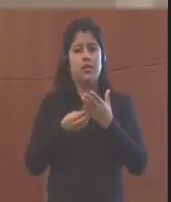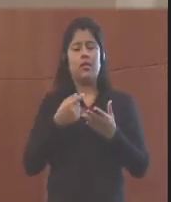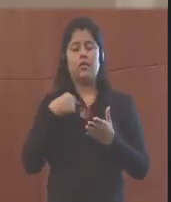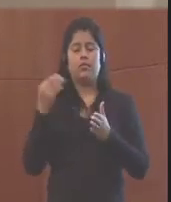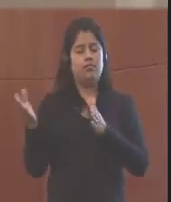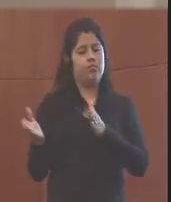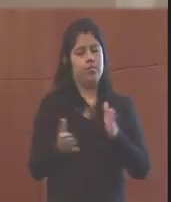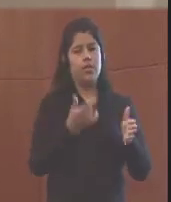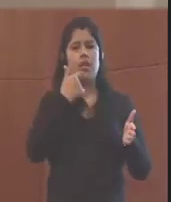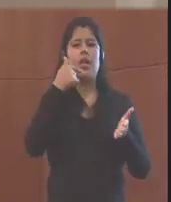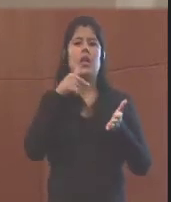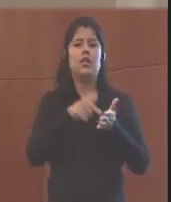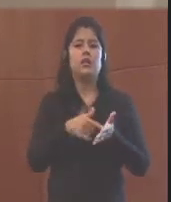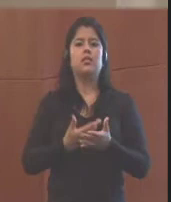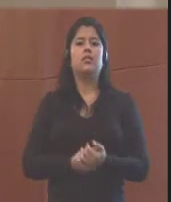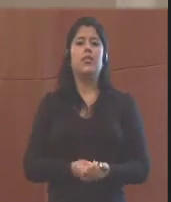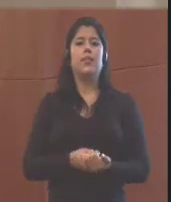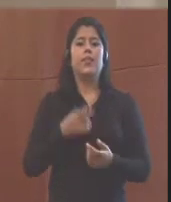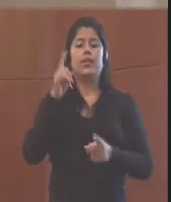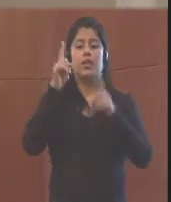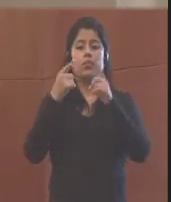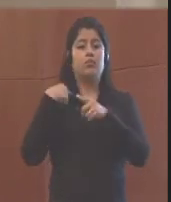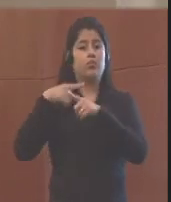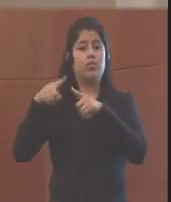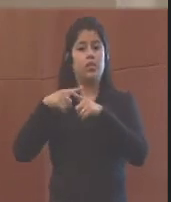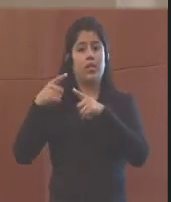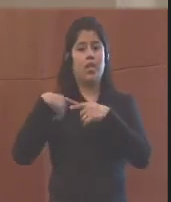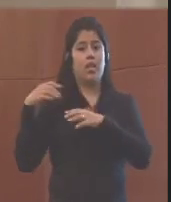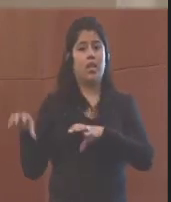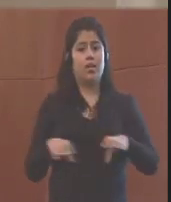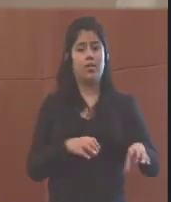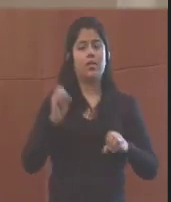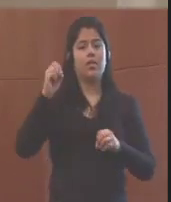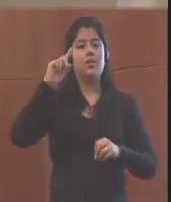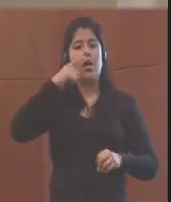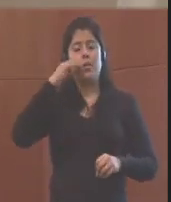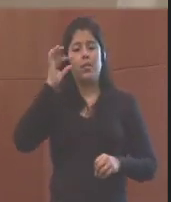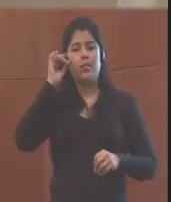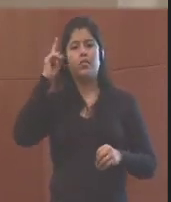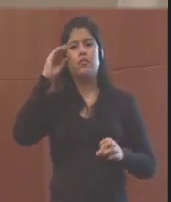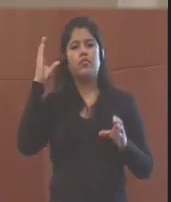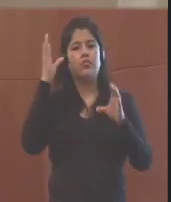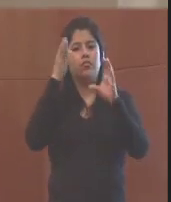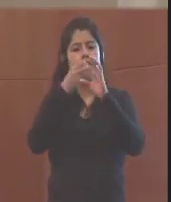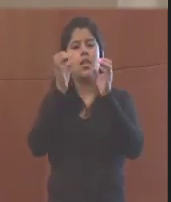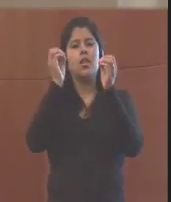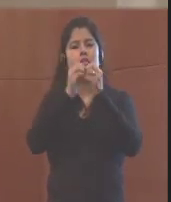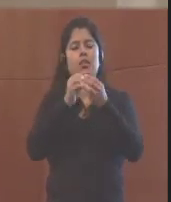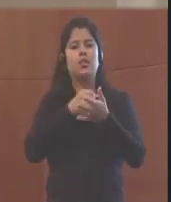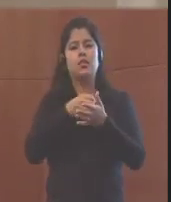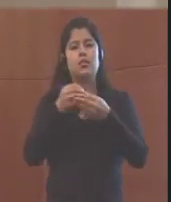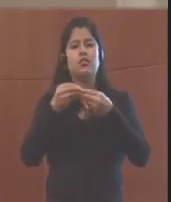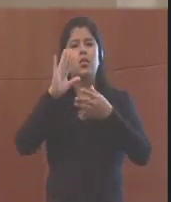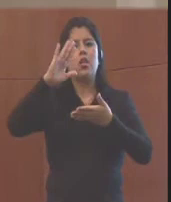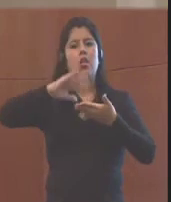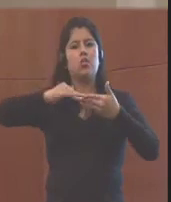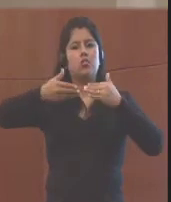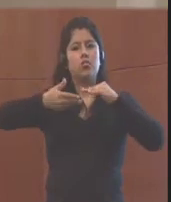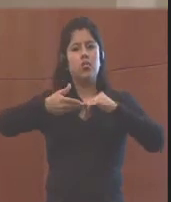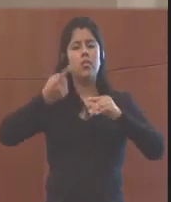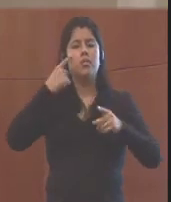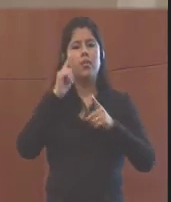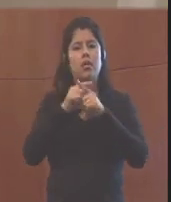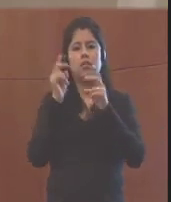realizamos, es que todas nuestras actividades con género también tienen que enfocarse en los grupos más vulnerables de las comunidades y